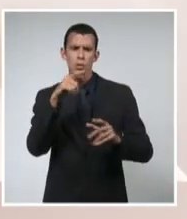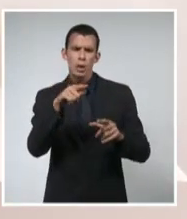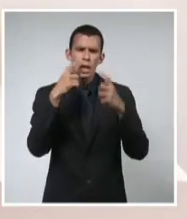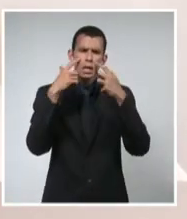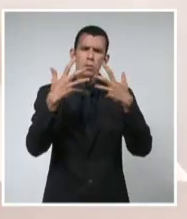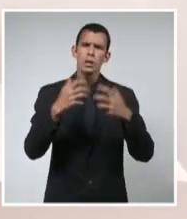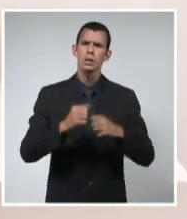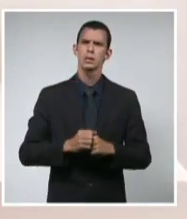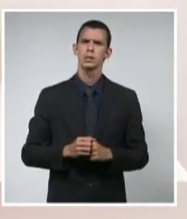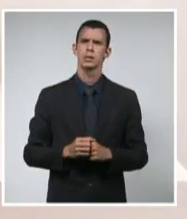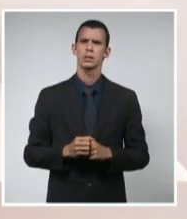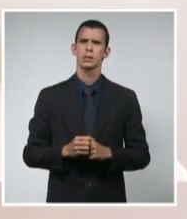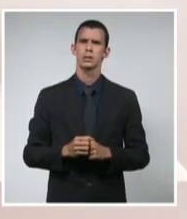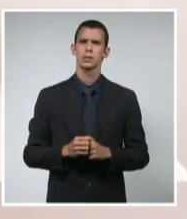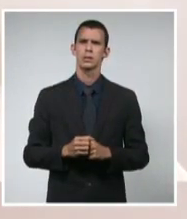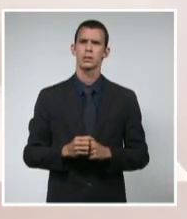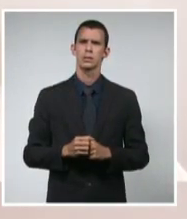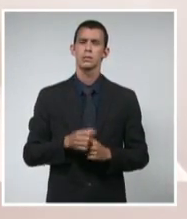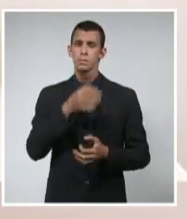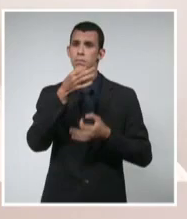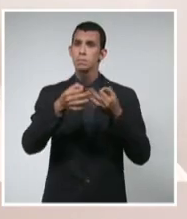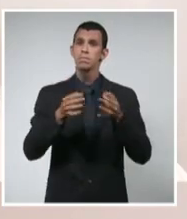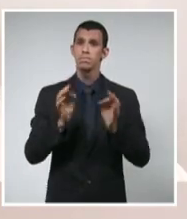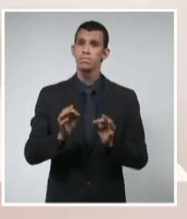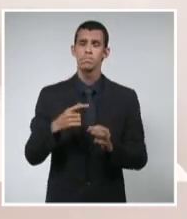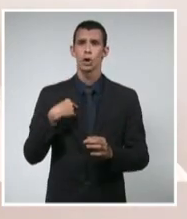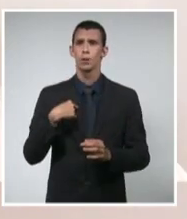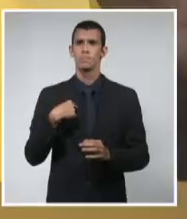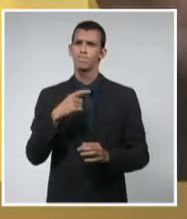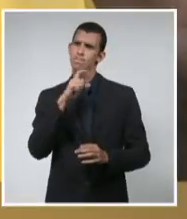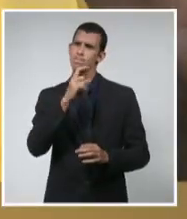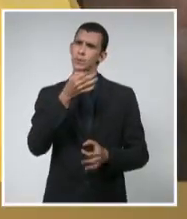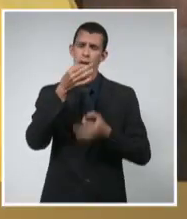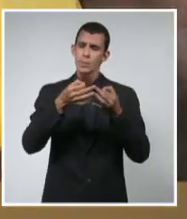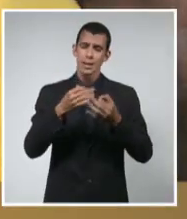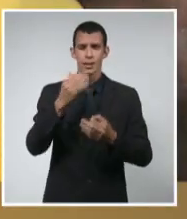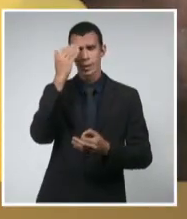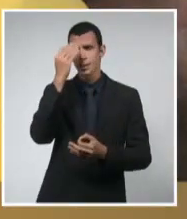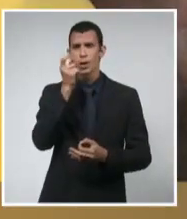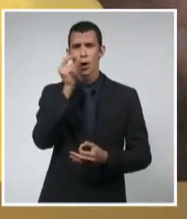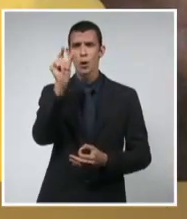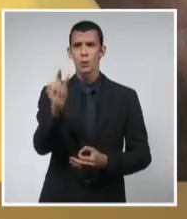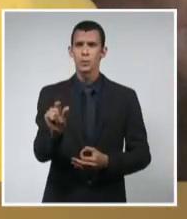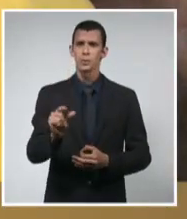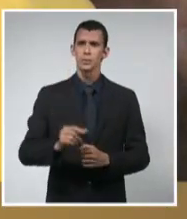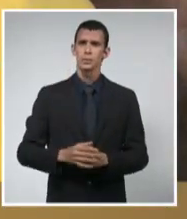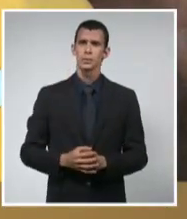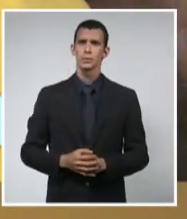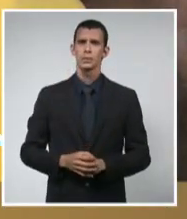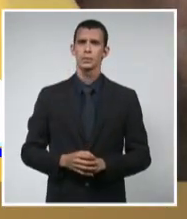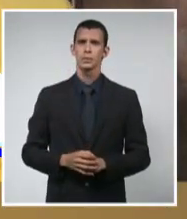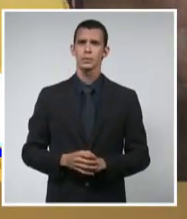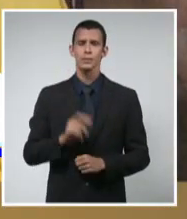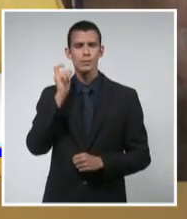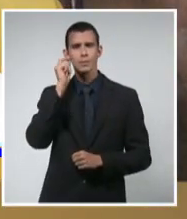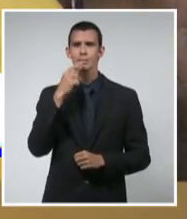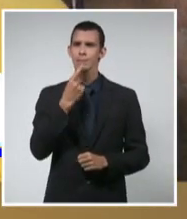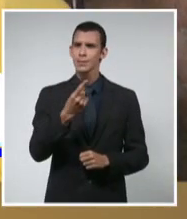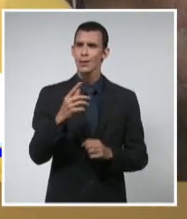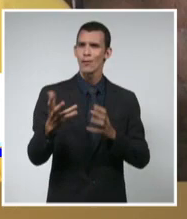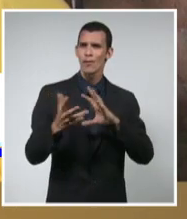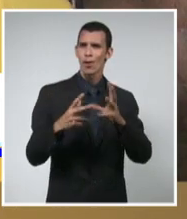no tengo palabras. El verbo de Eusebio era un verbo